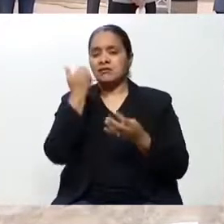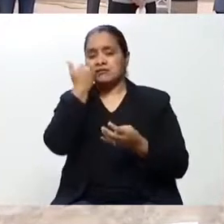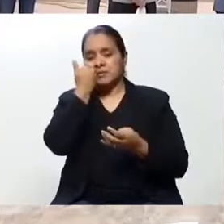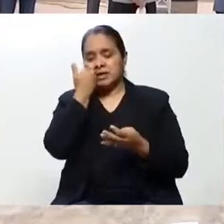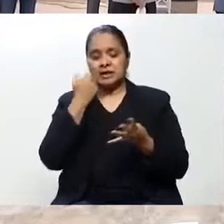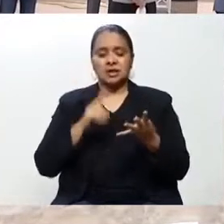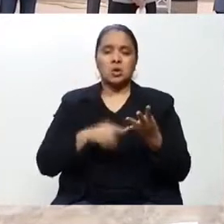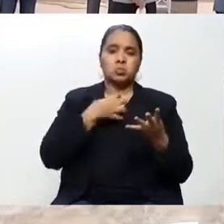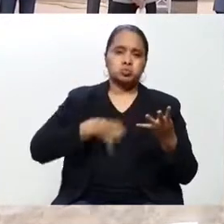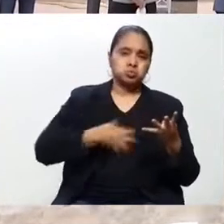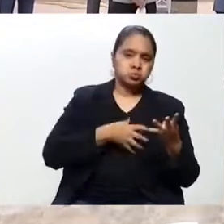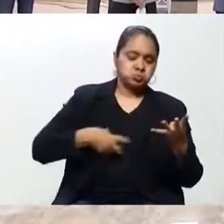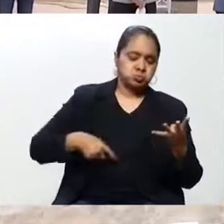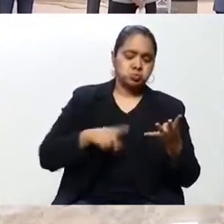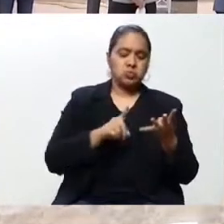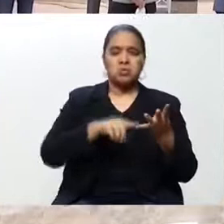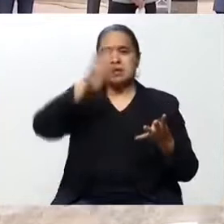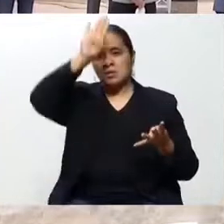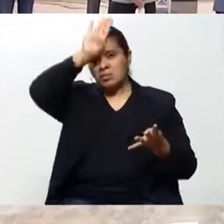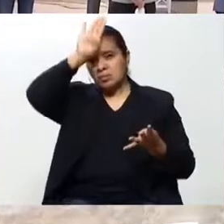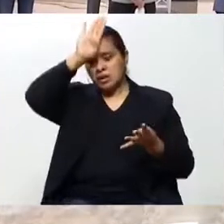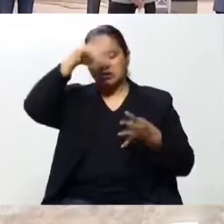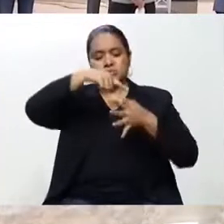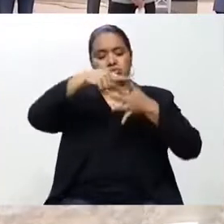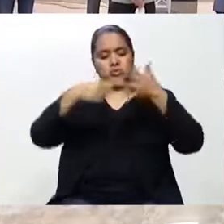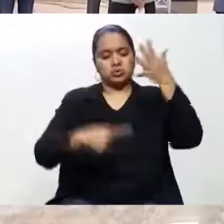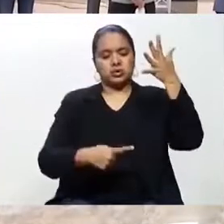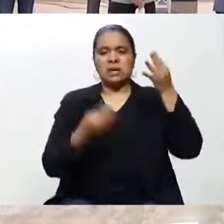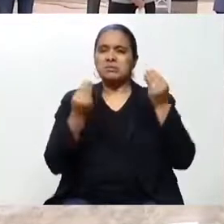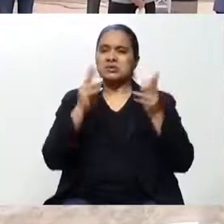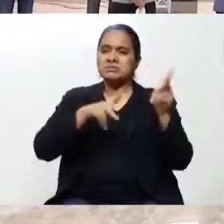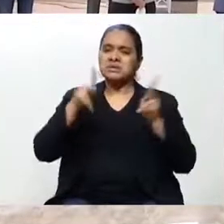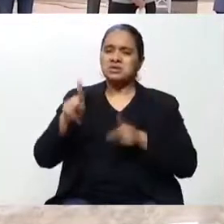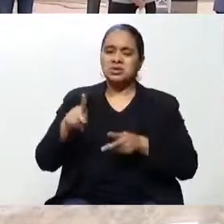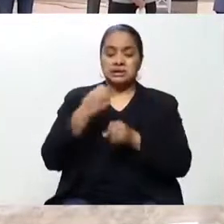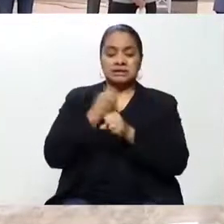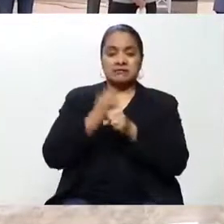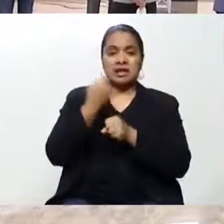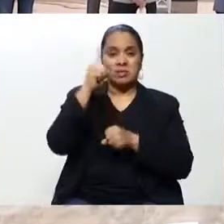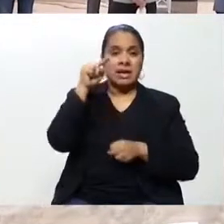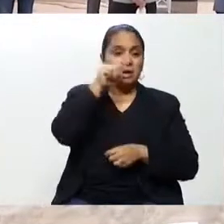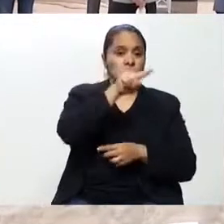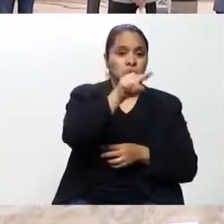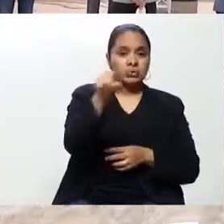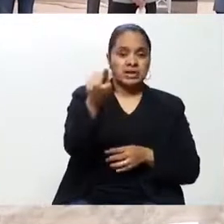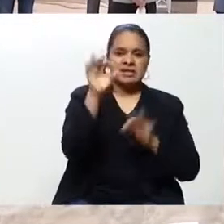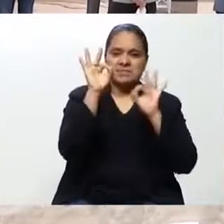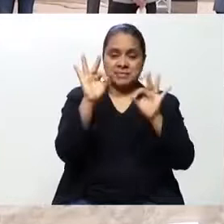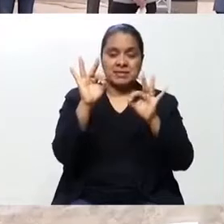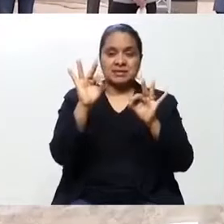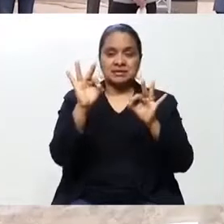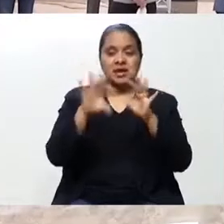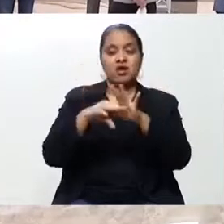socorristas, en fin, una enorme cantidad de personas trabajando por usted. Pero están afuera de su casa,